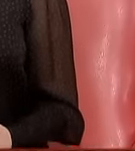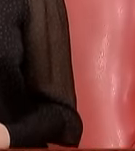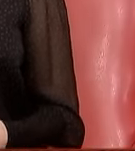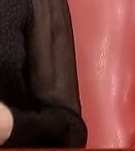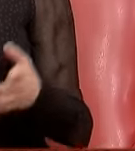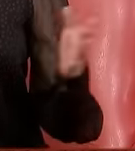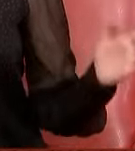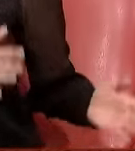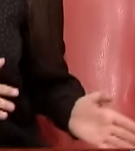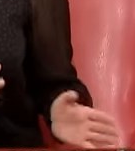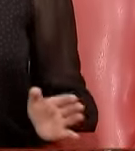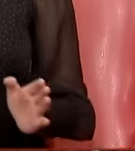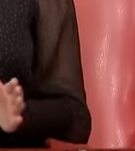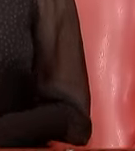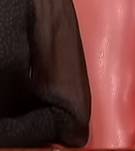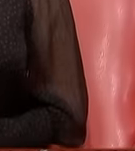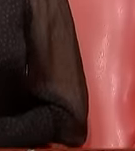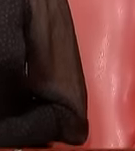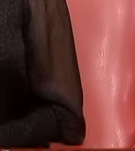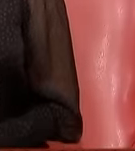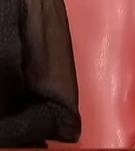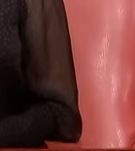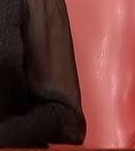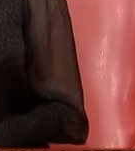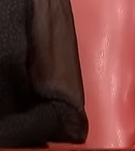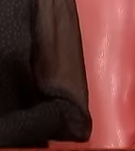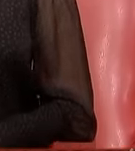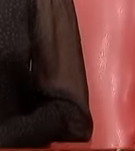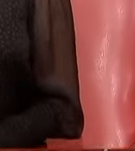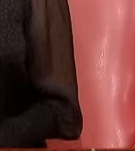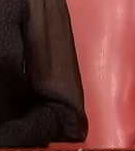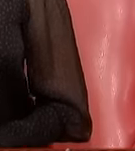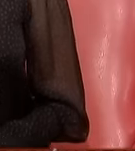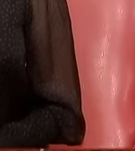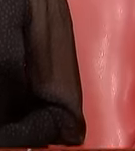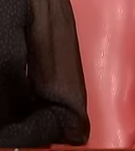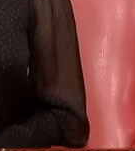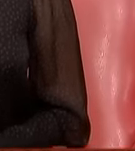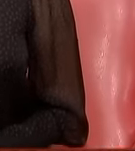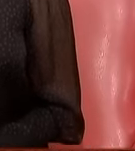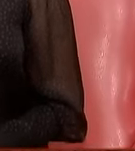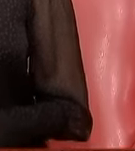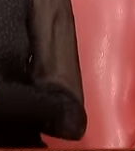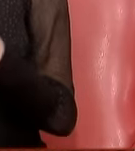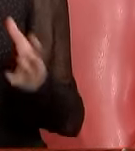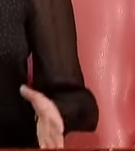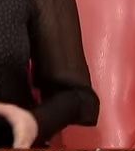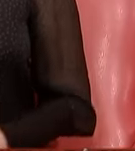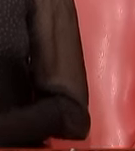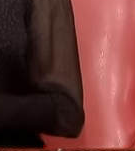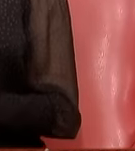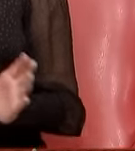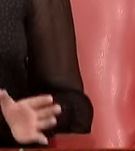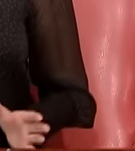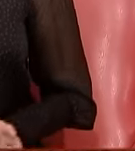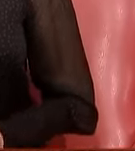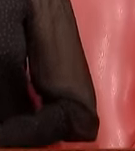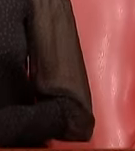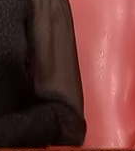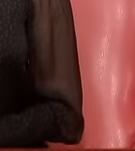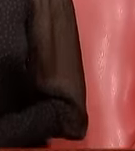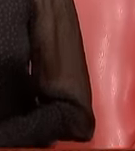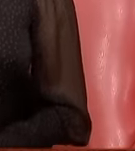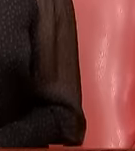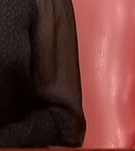en los Estados Unidos así que bueno por un lado se construyen muros por otro lado se construyen puentes el talento viene de todas